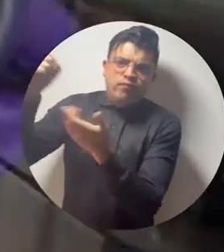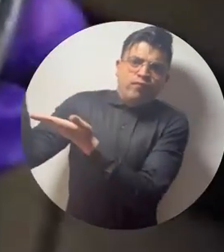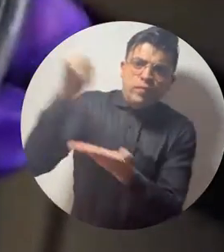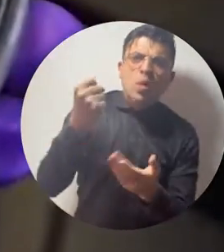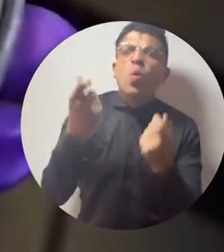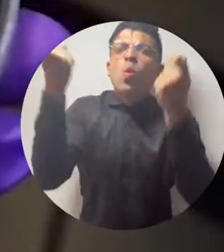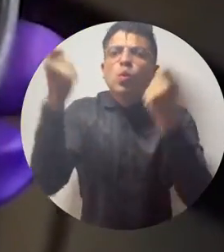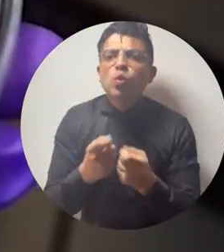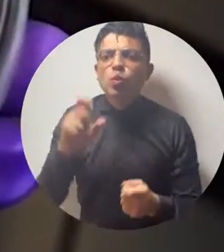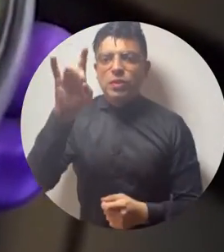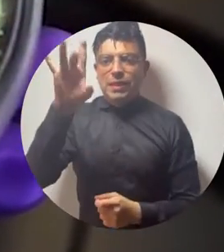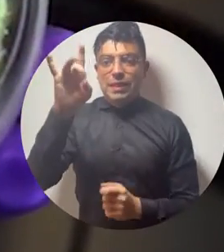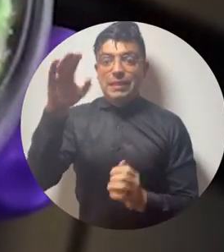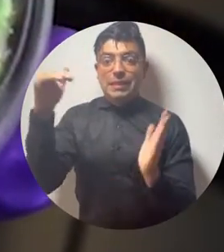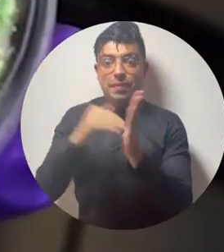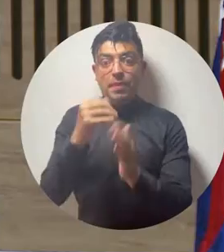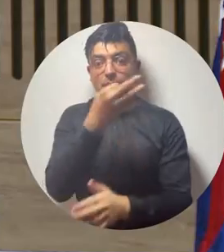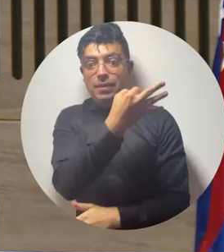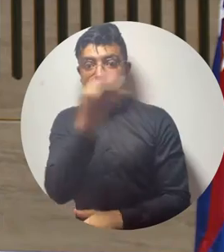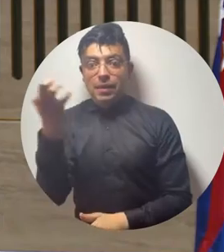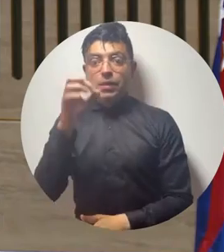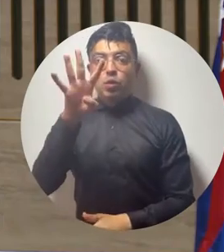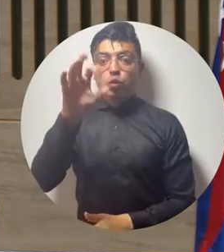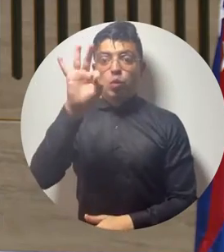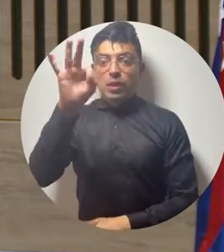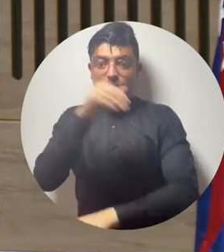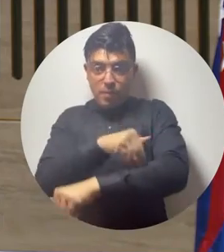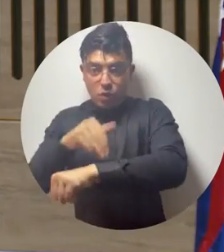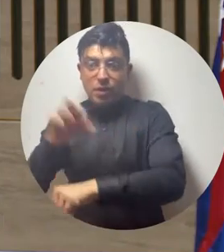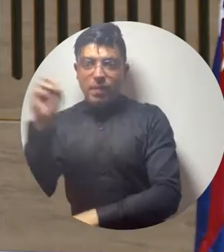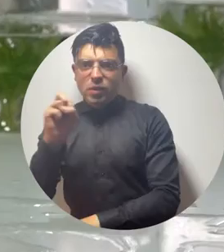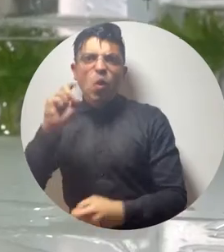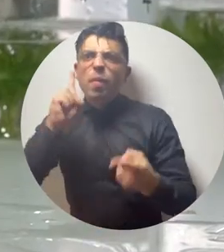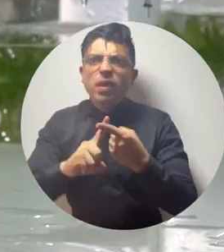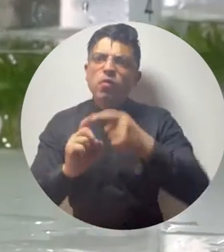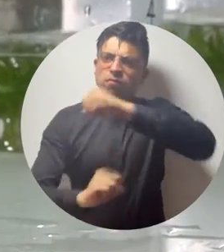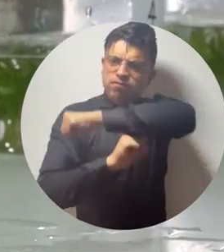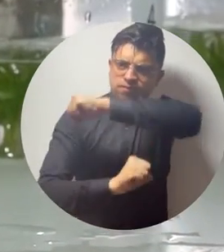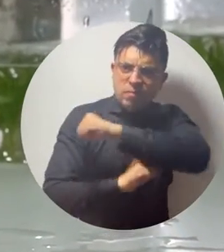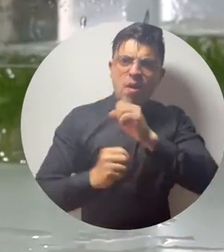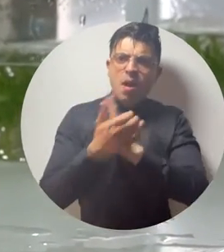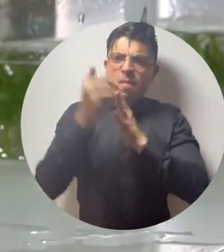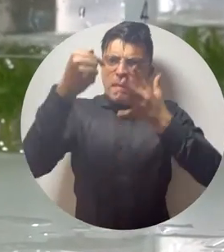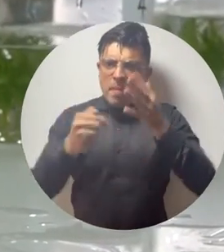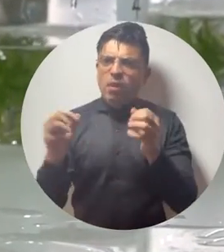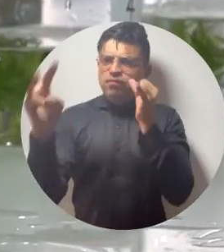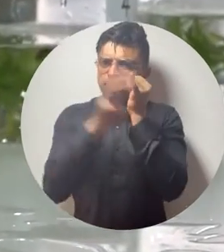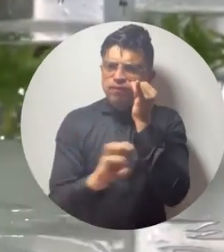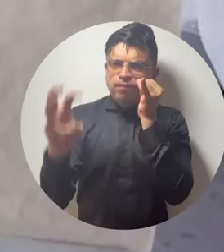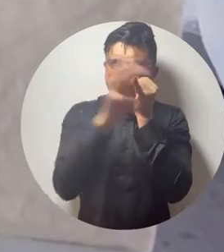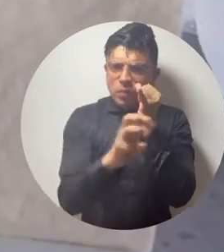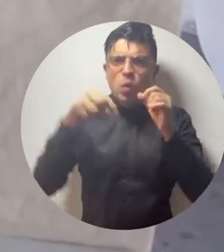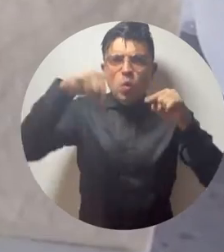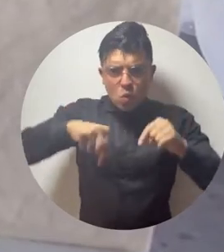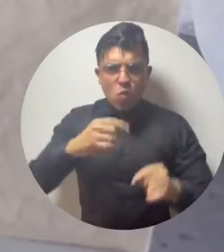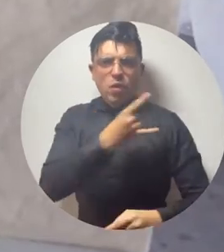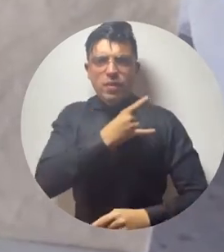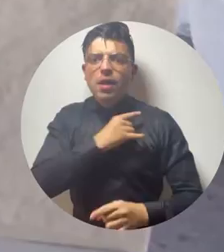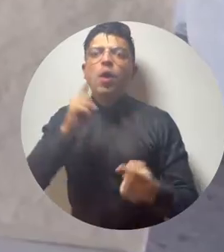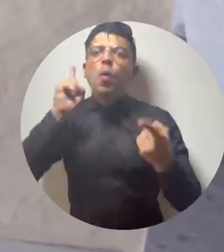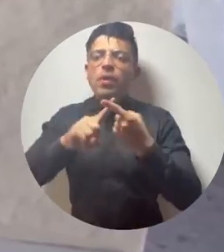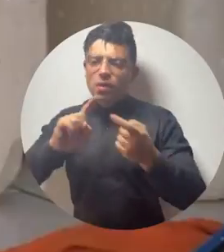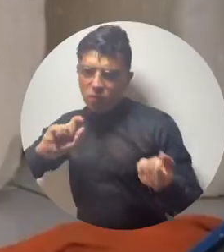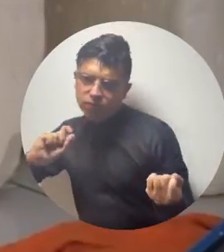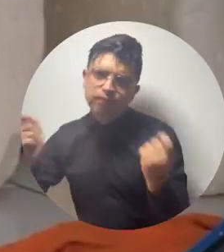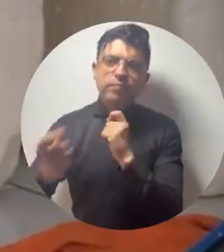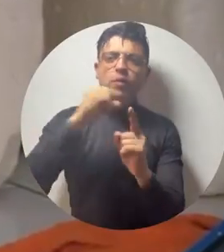de 15.343 millones de pesos para fortalecer las capacidades científicas de la Alma Mater y aportar a la transformación social